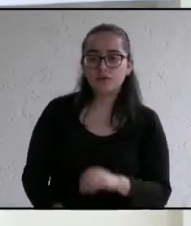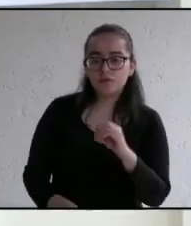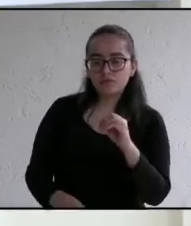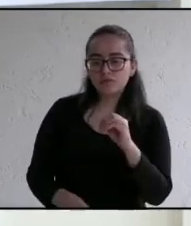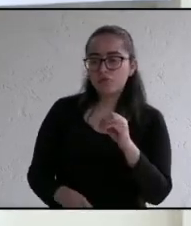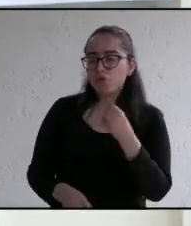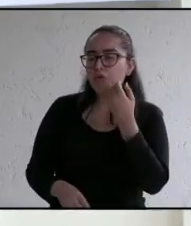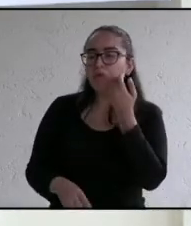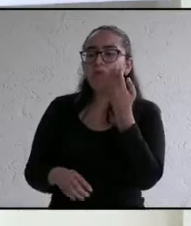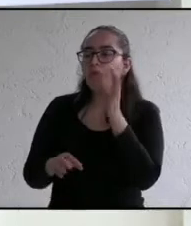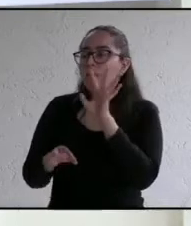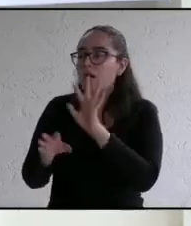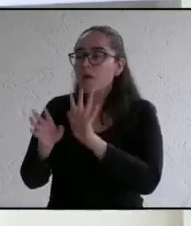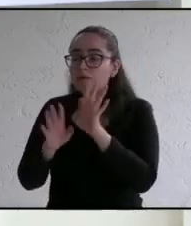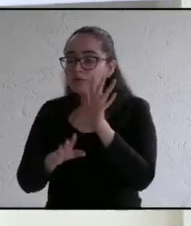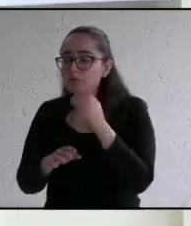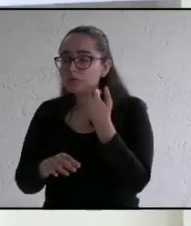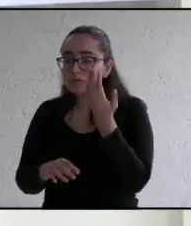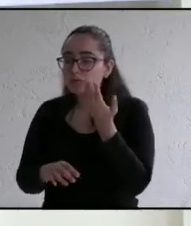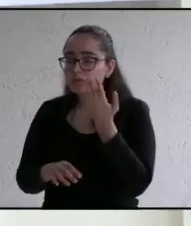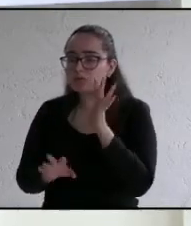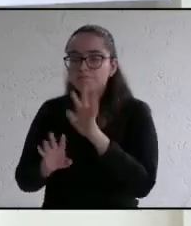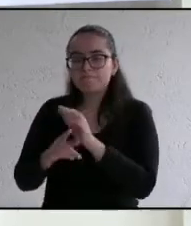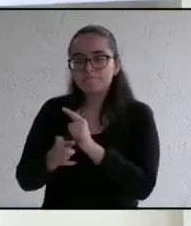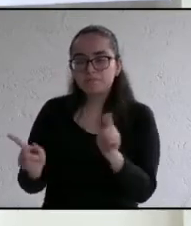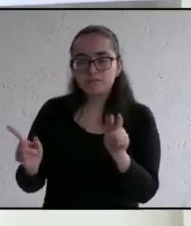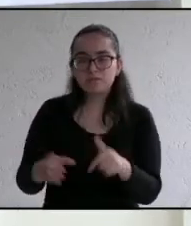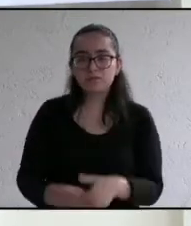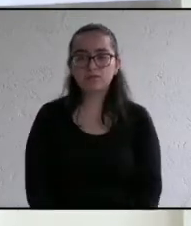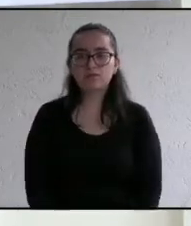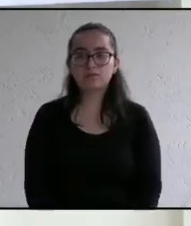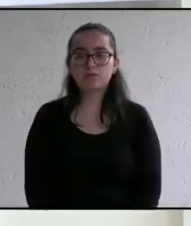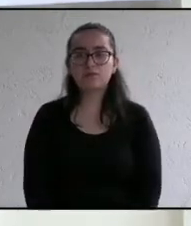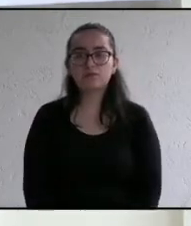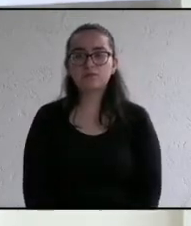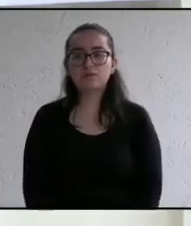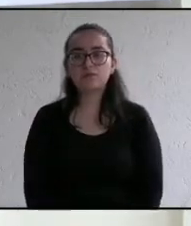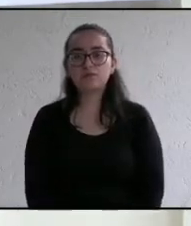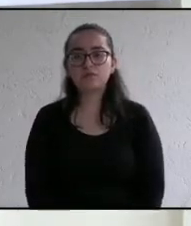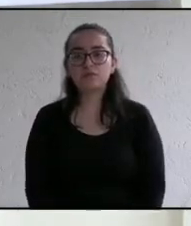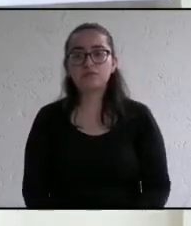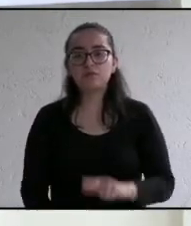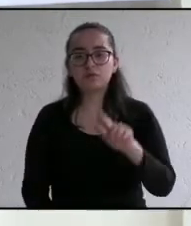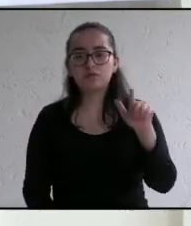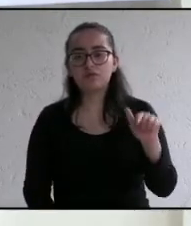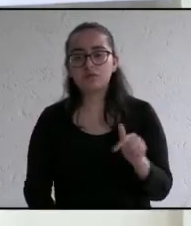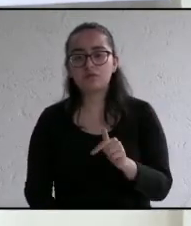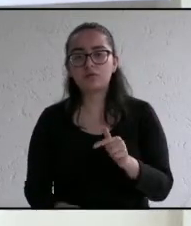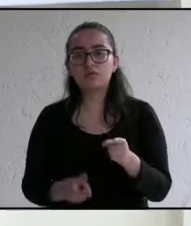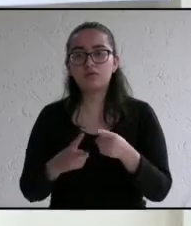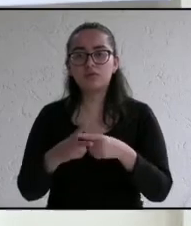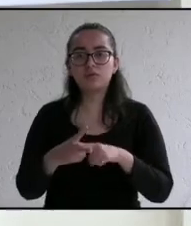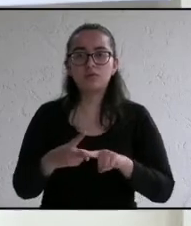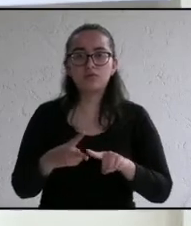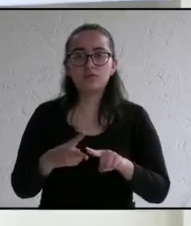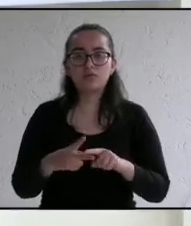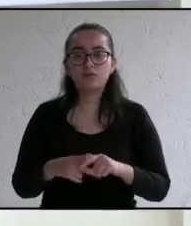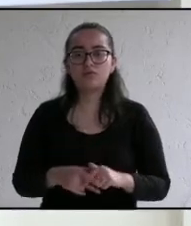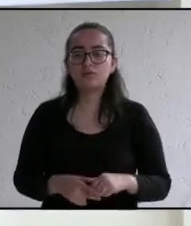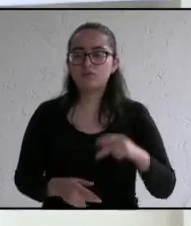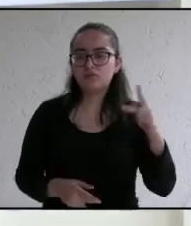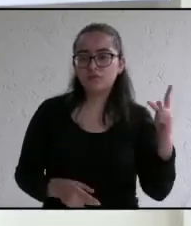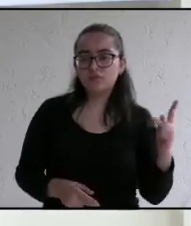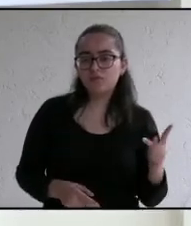saber que ya no desea hacer uso de él después iniciaremos con una pregunta